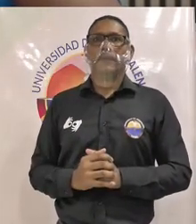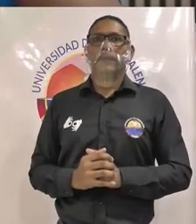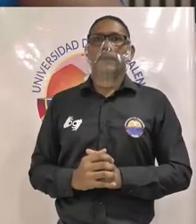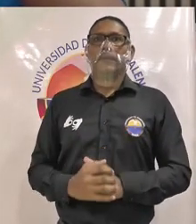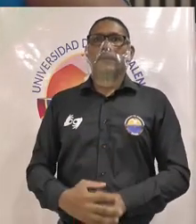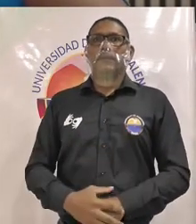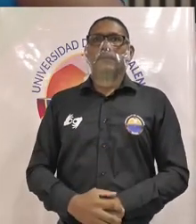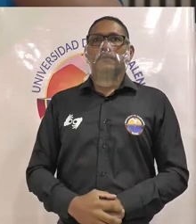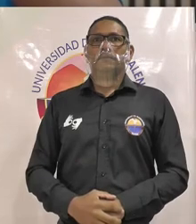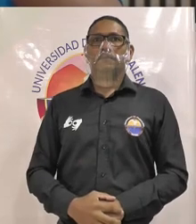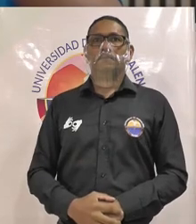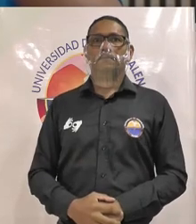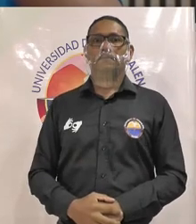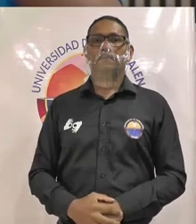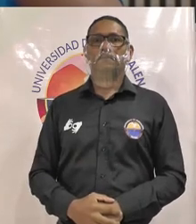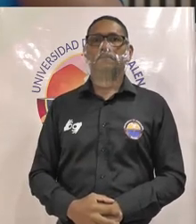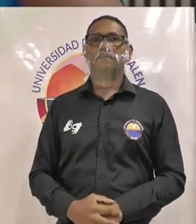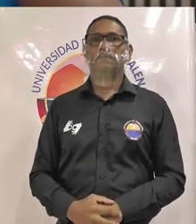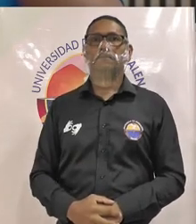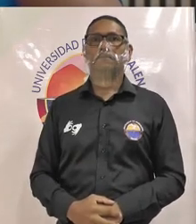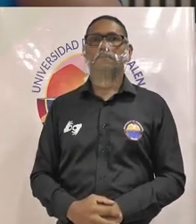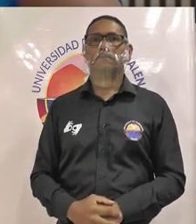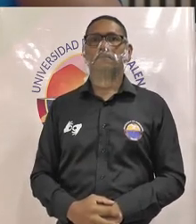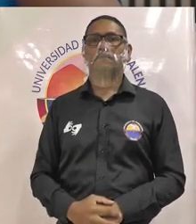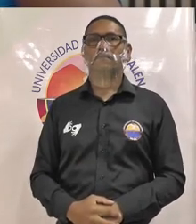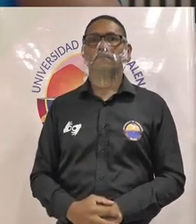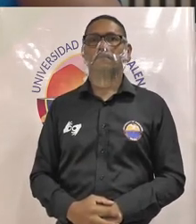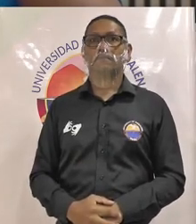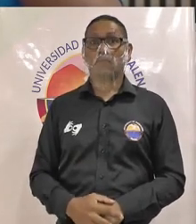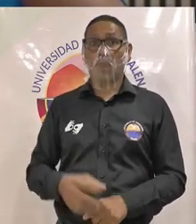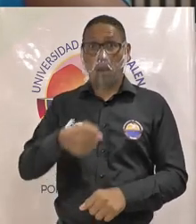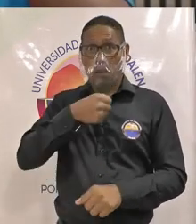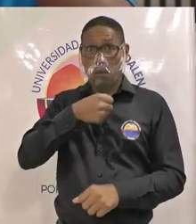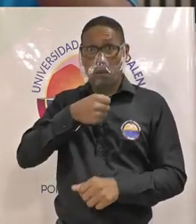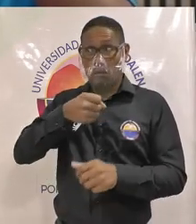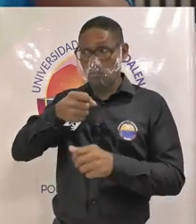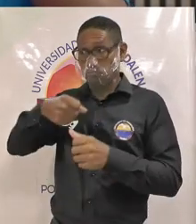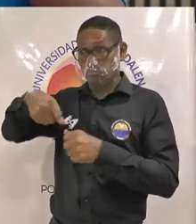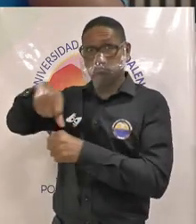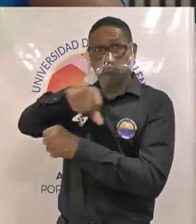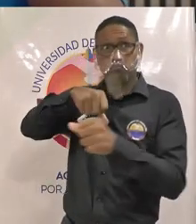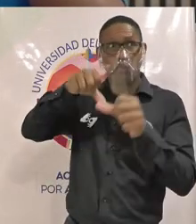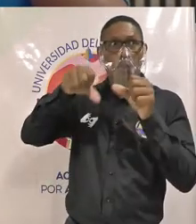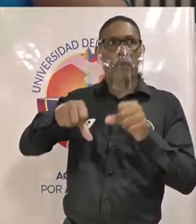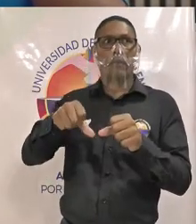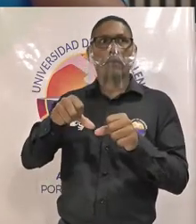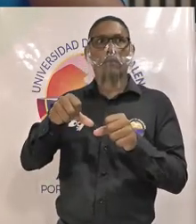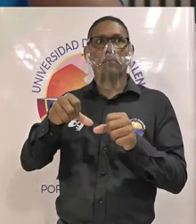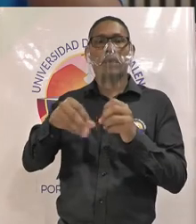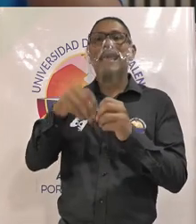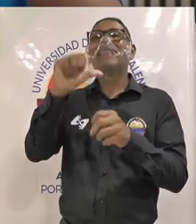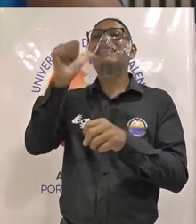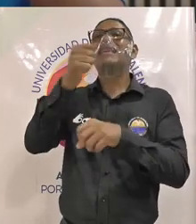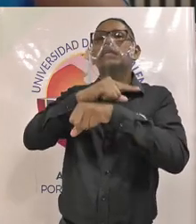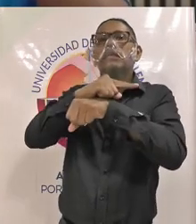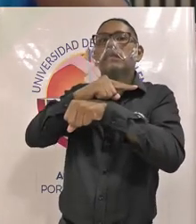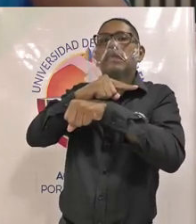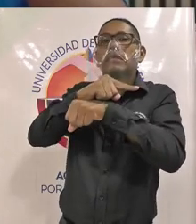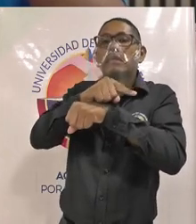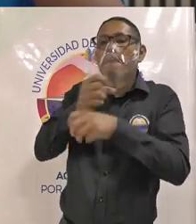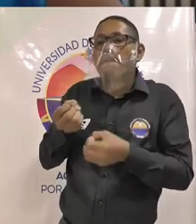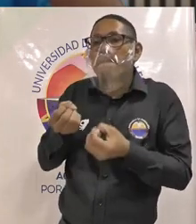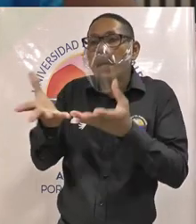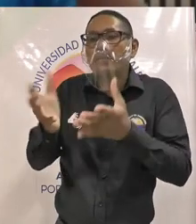pueden hacer uso del otro micrófono por favor y les regalamos 10 segundos hoy